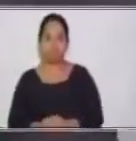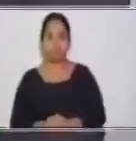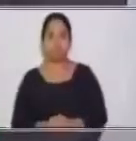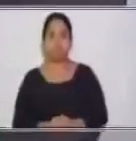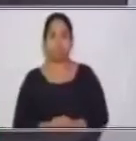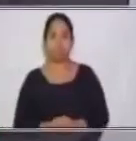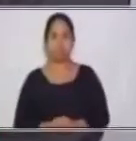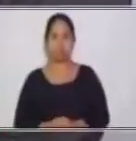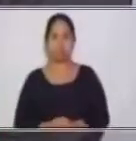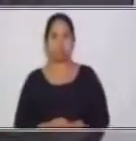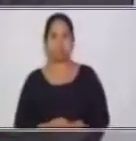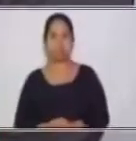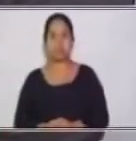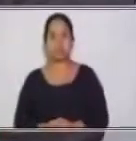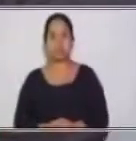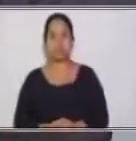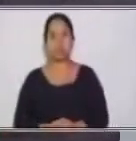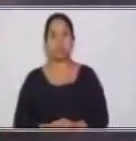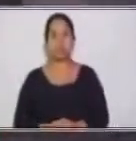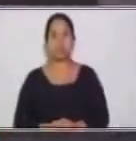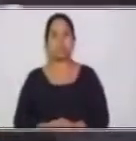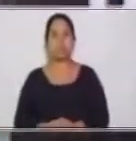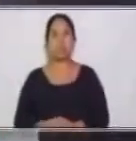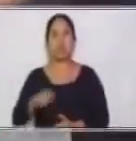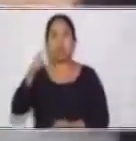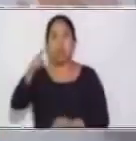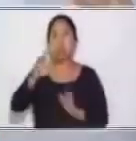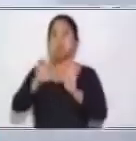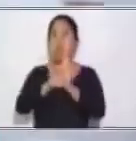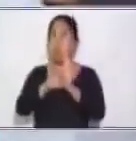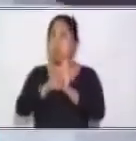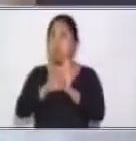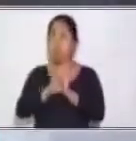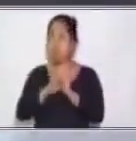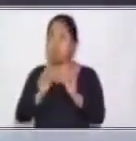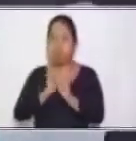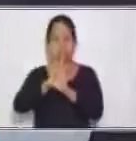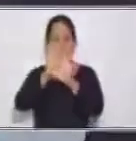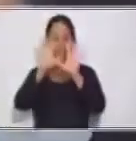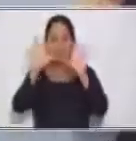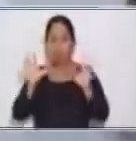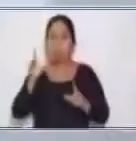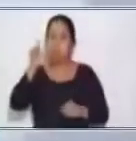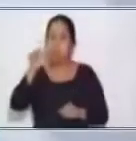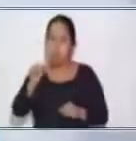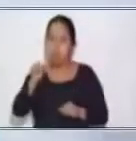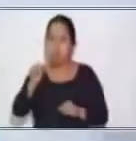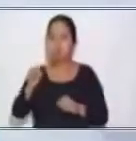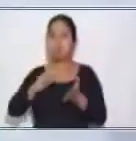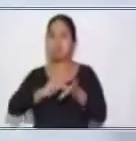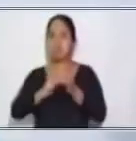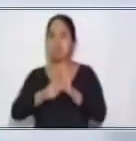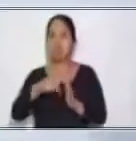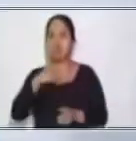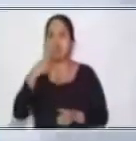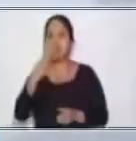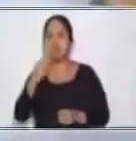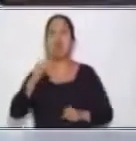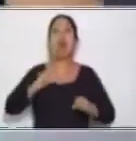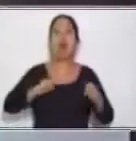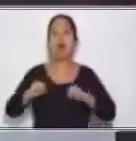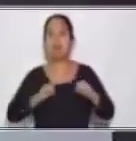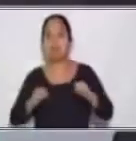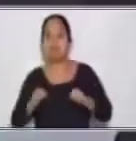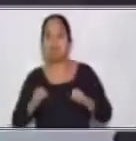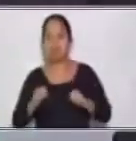Muy bien. Este es un ejemplo muy claro de lo que es Voz Activa. ¿Por qué razón? Porque la acción la